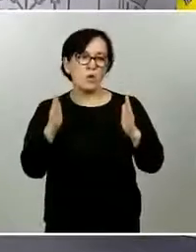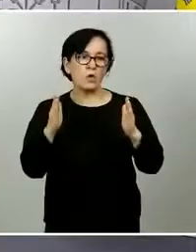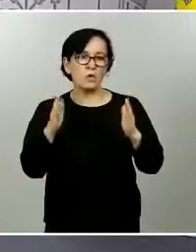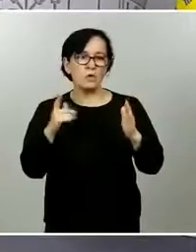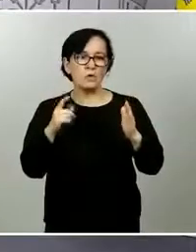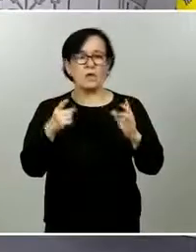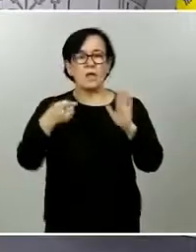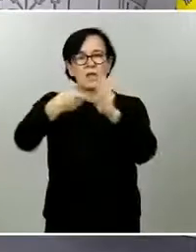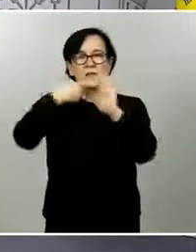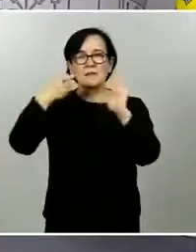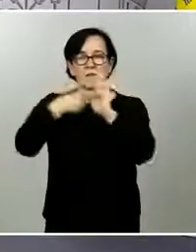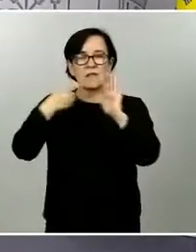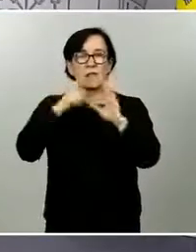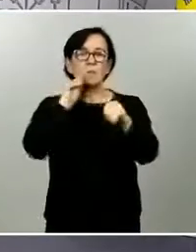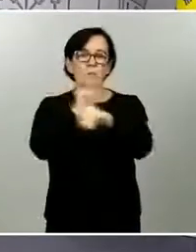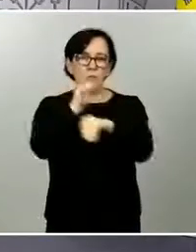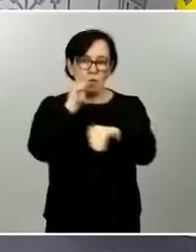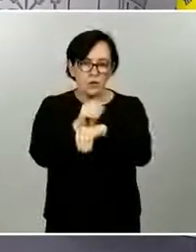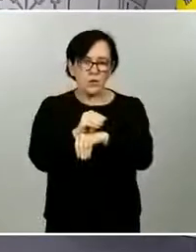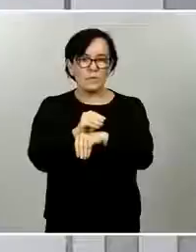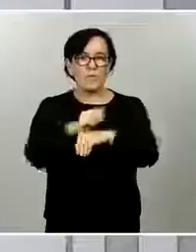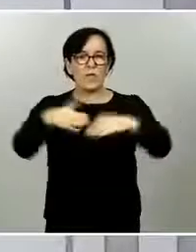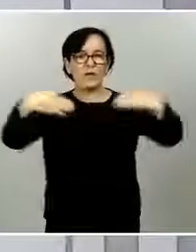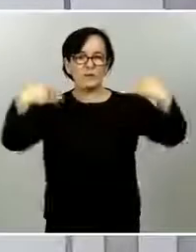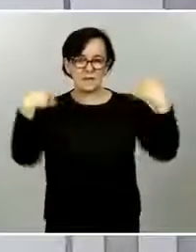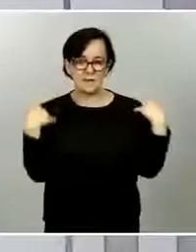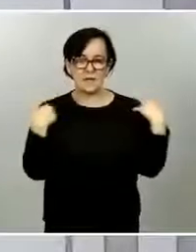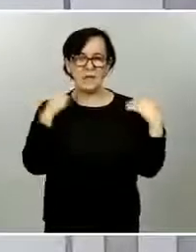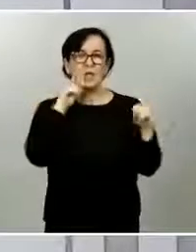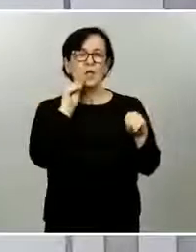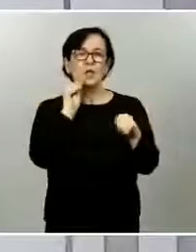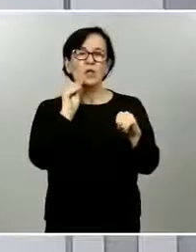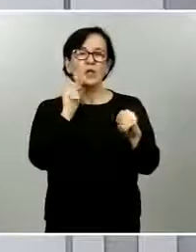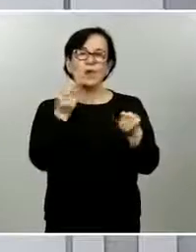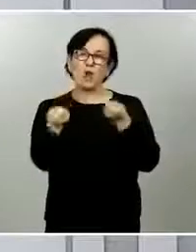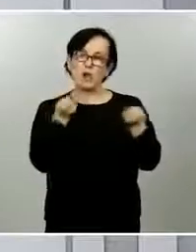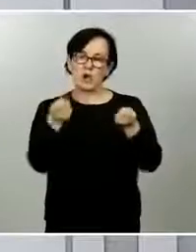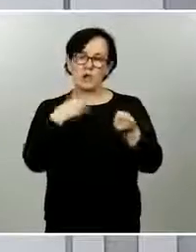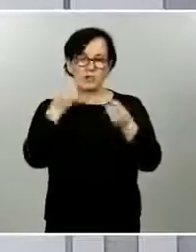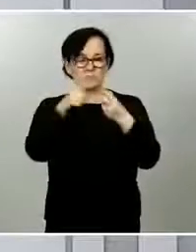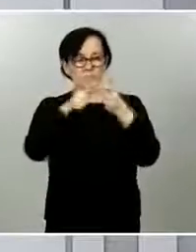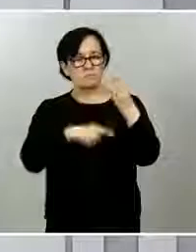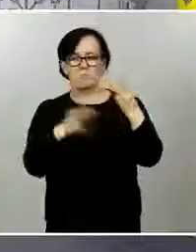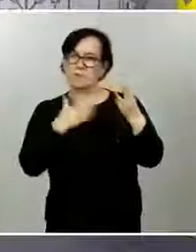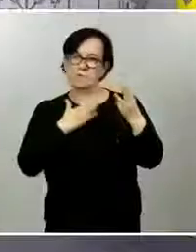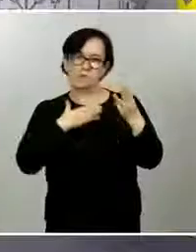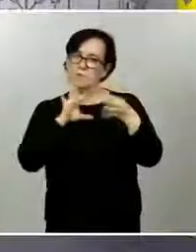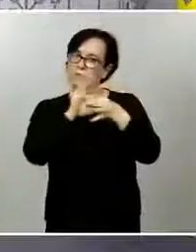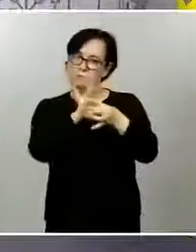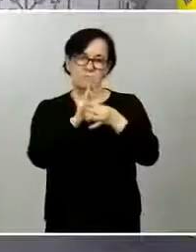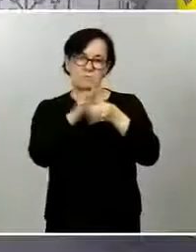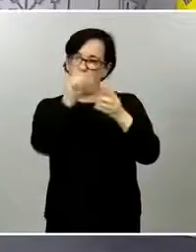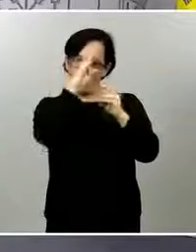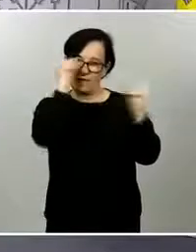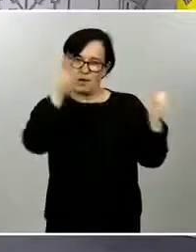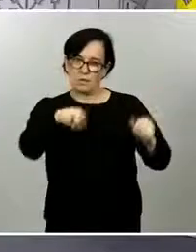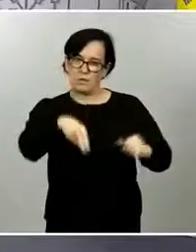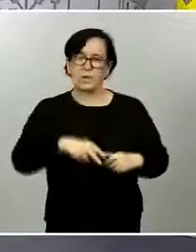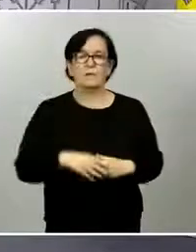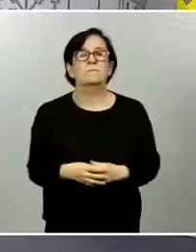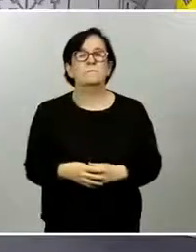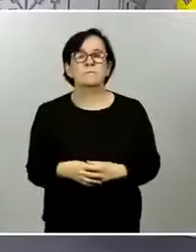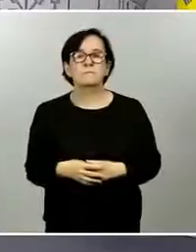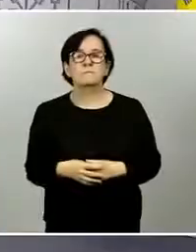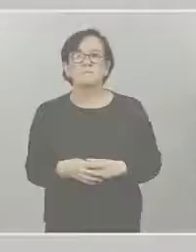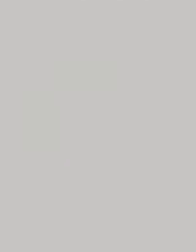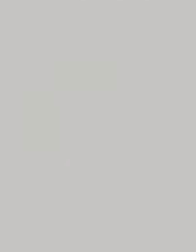gracias ministro y con esto despedimos esta conexión como siempre diciendo que nos encontremos en qué momento nos encontremos de la desescalada